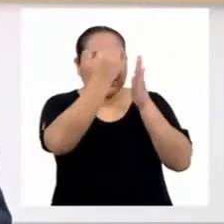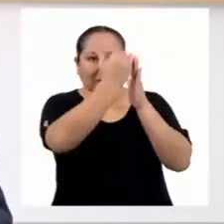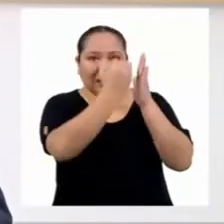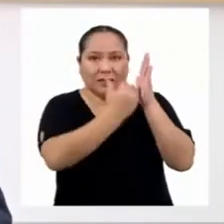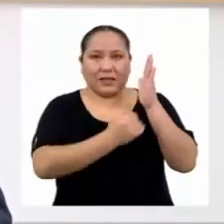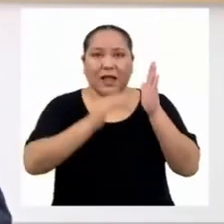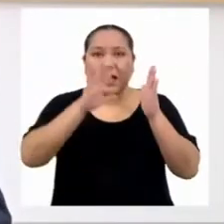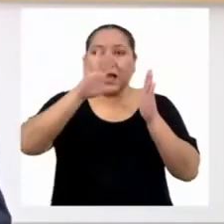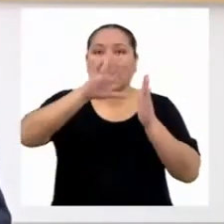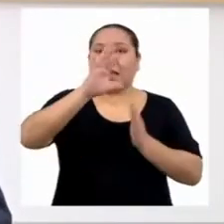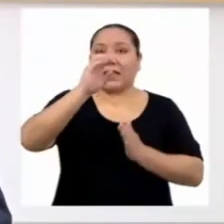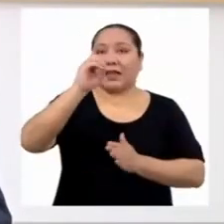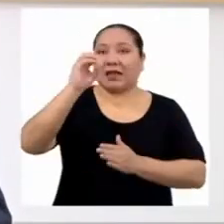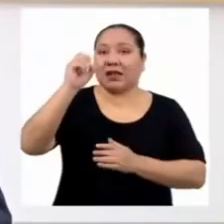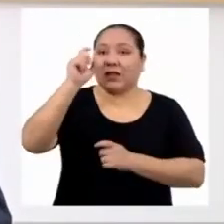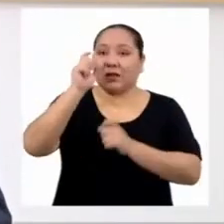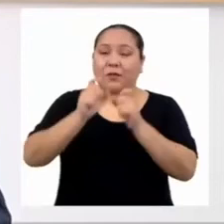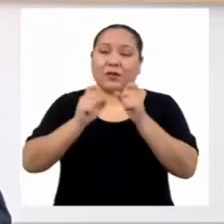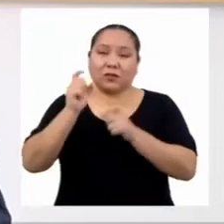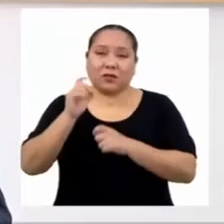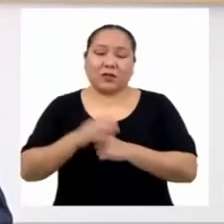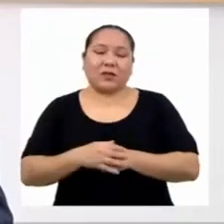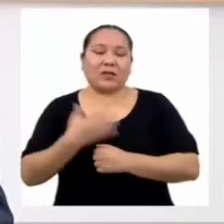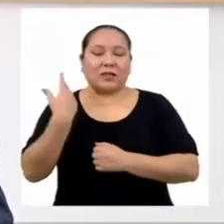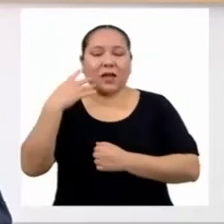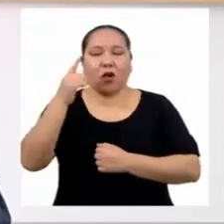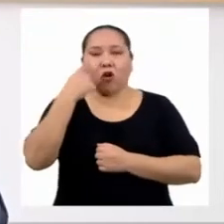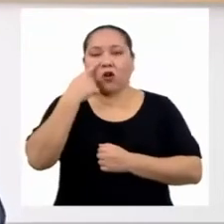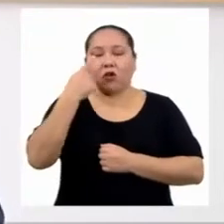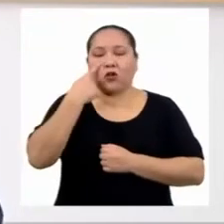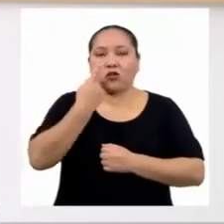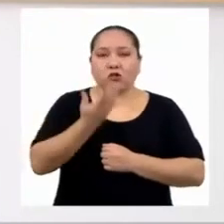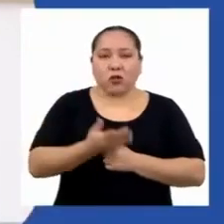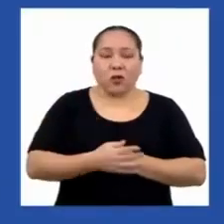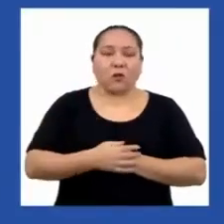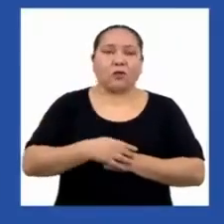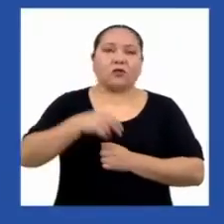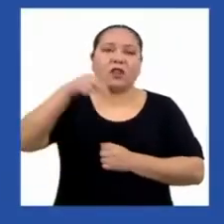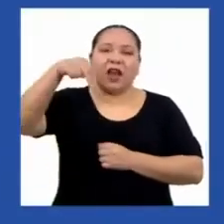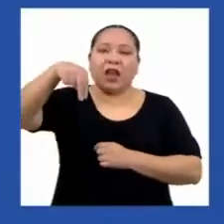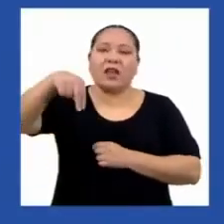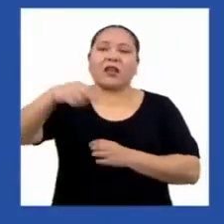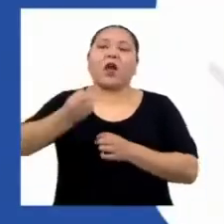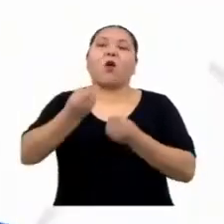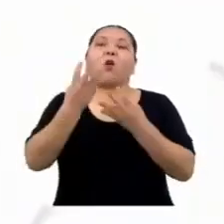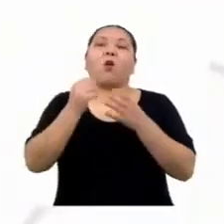esta lista sabemos también los valores de N aplicados aquí.